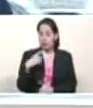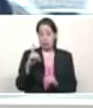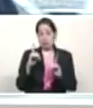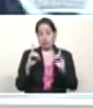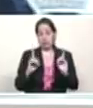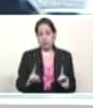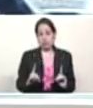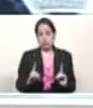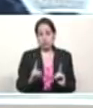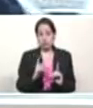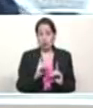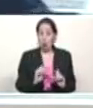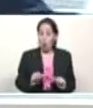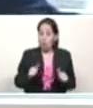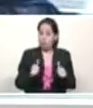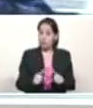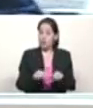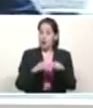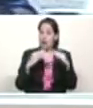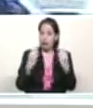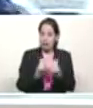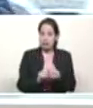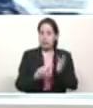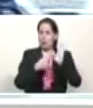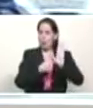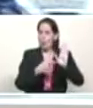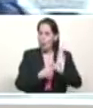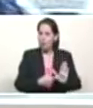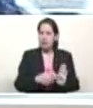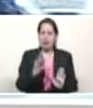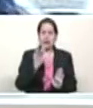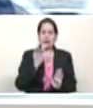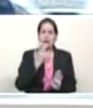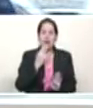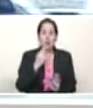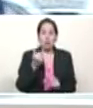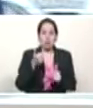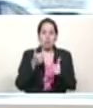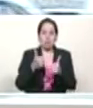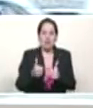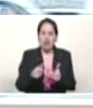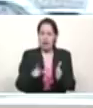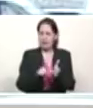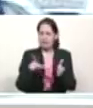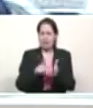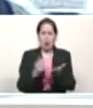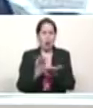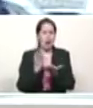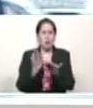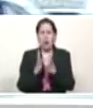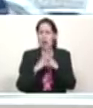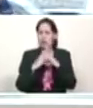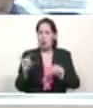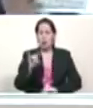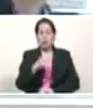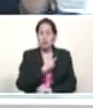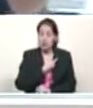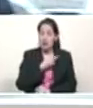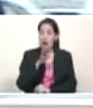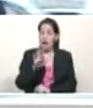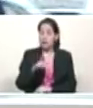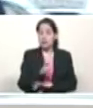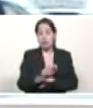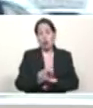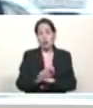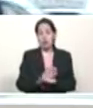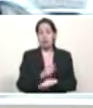reiniciar las clases, han dado ejemplo en las escuelas, en los liceos, en las universidades. Así es que se gobierna, digo